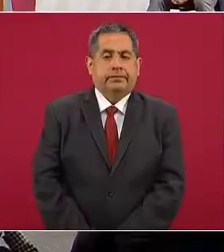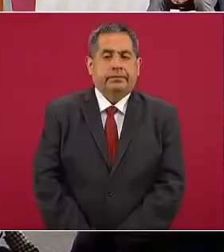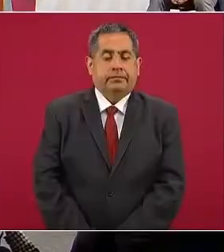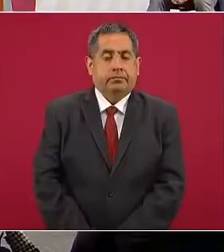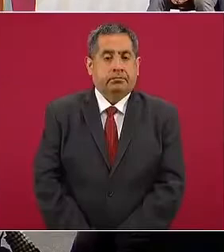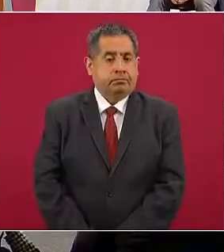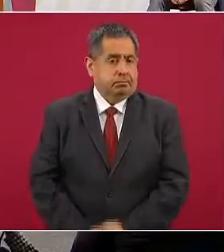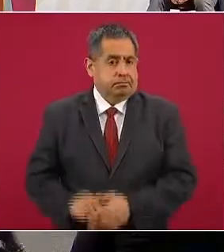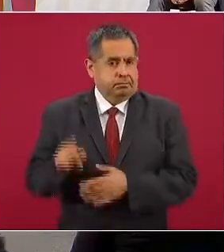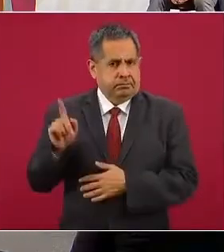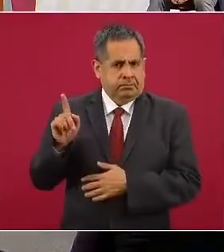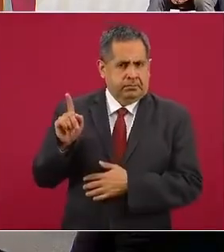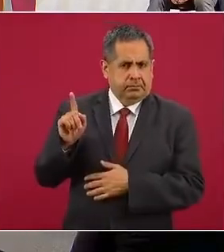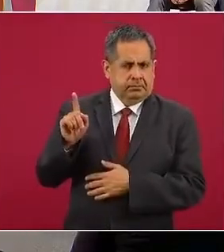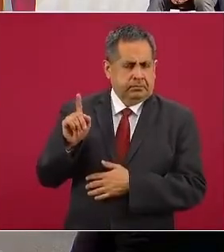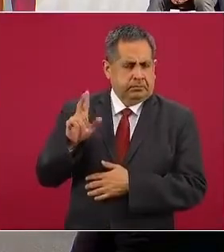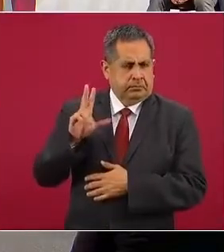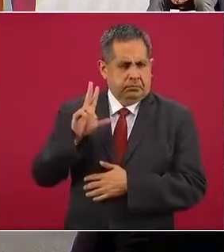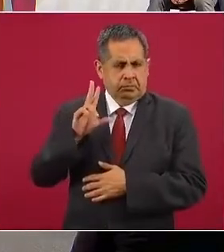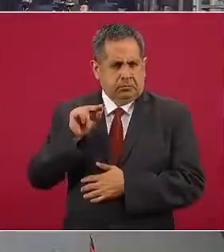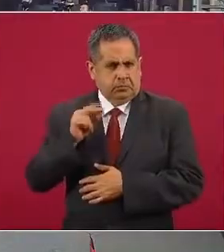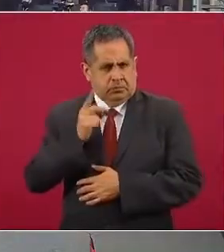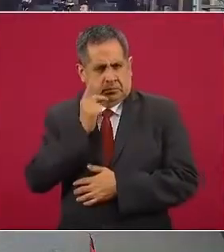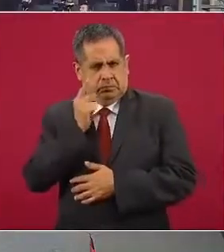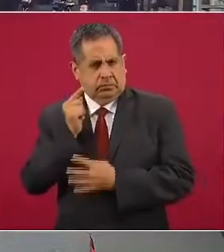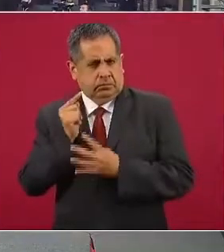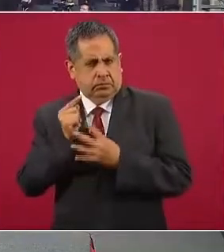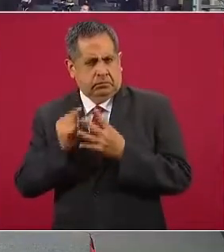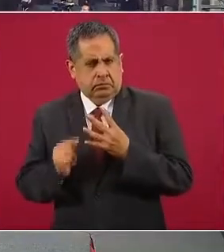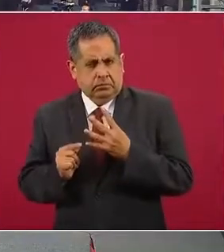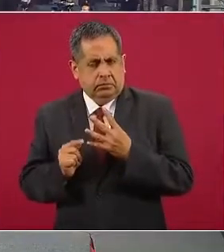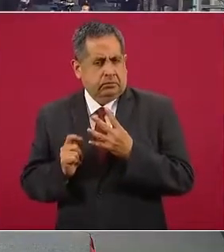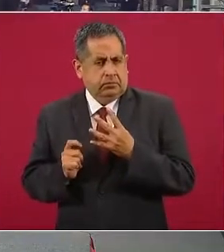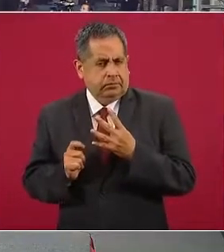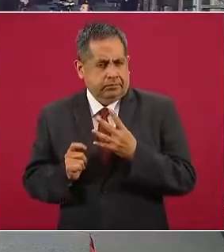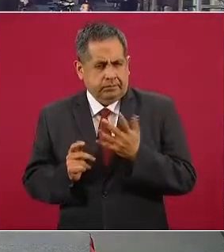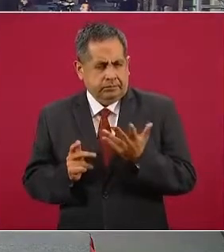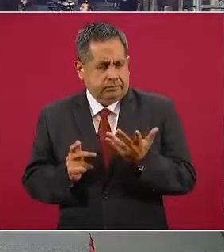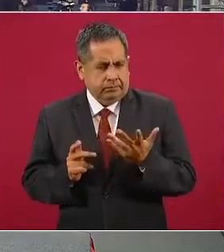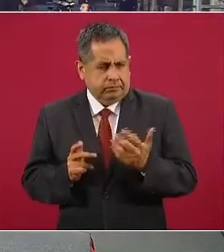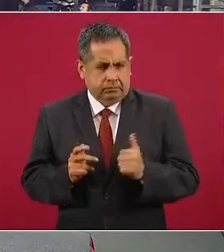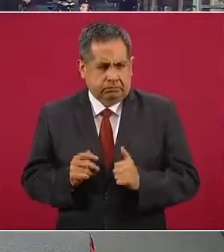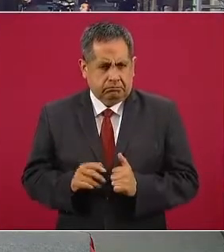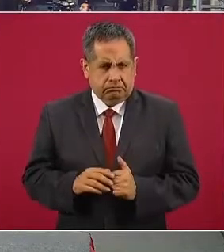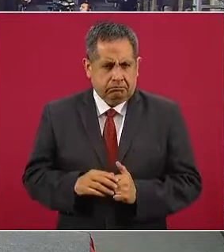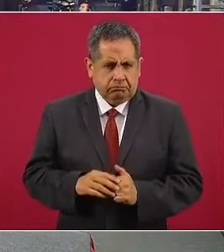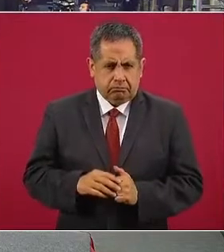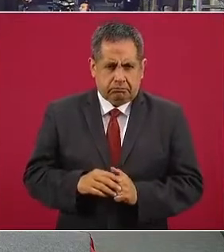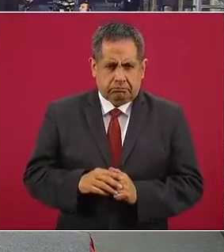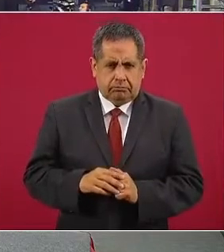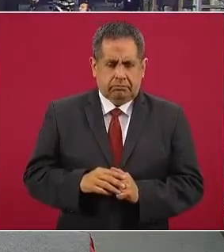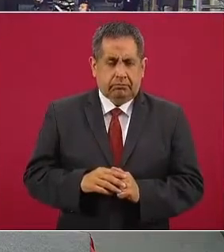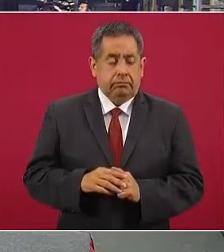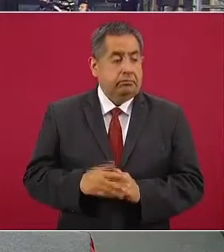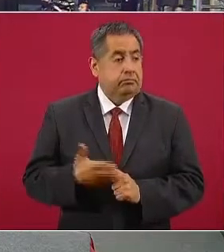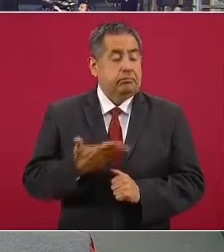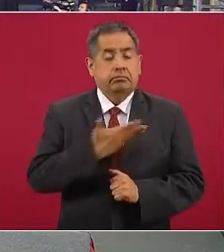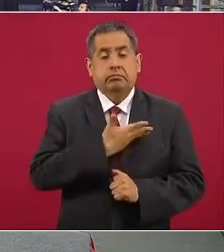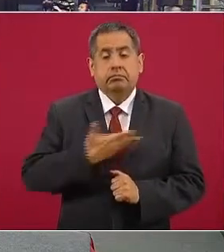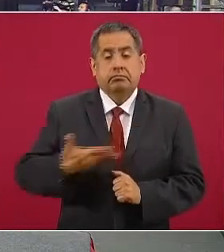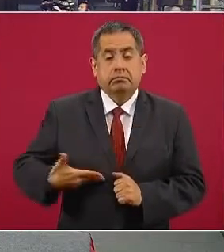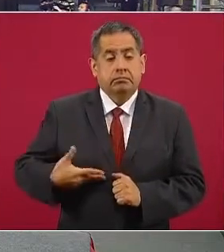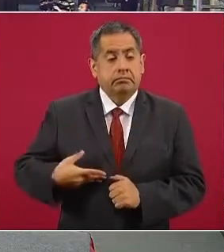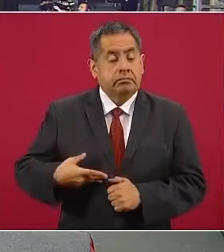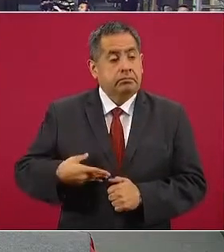que el presidente deba